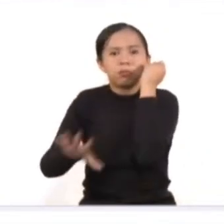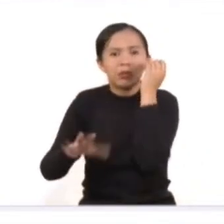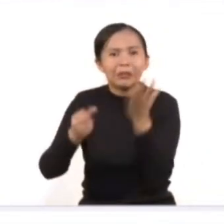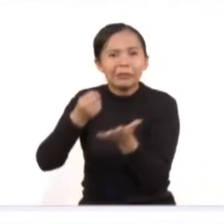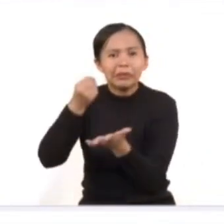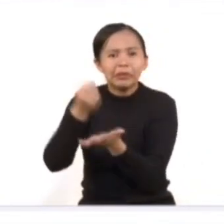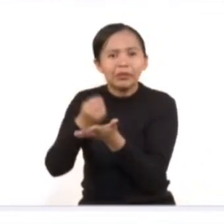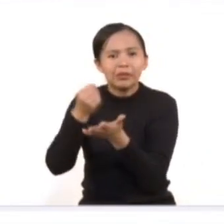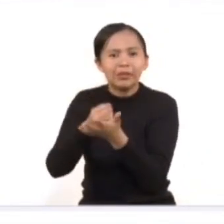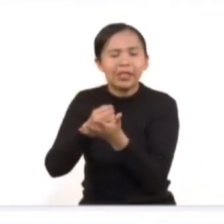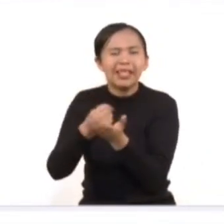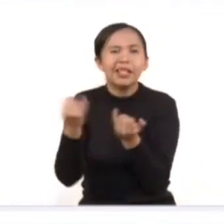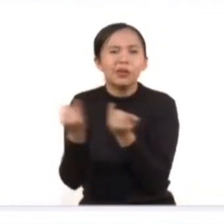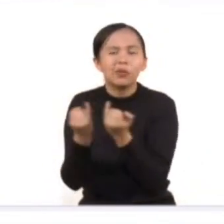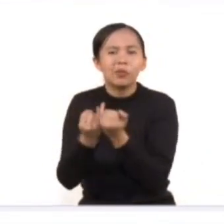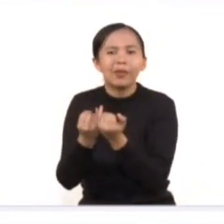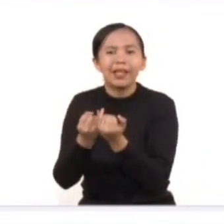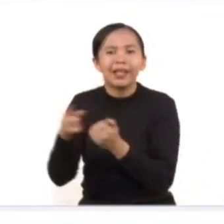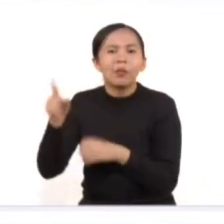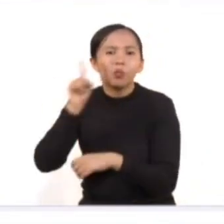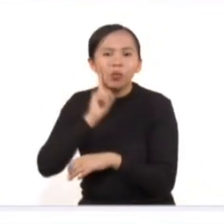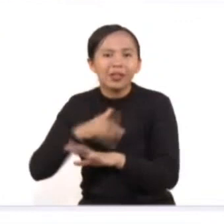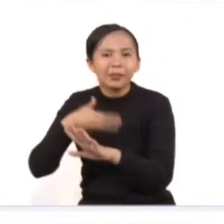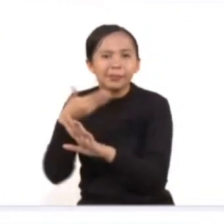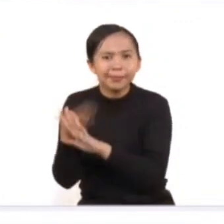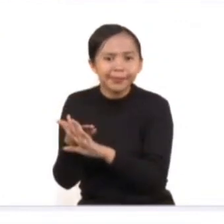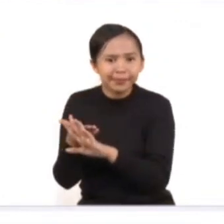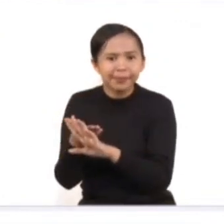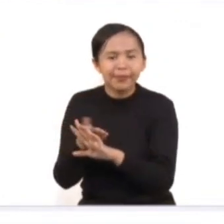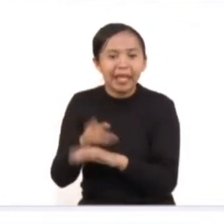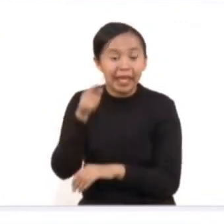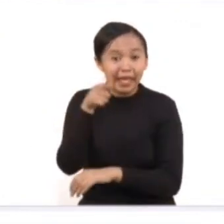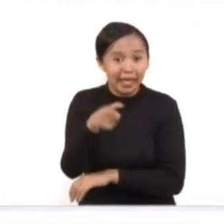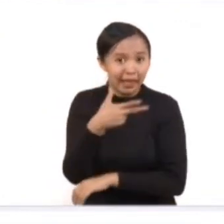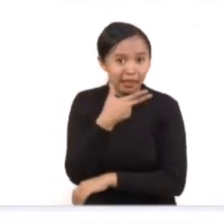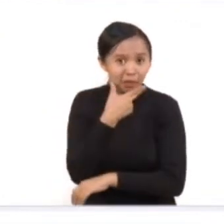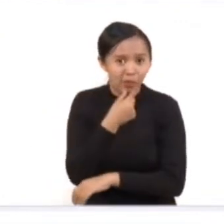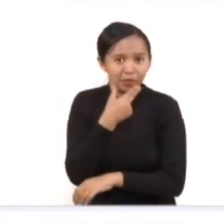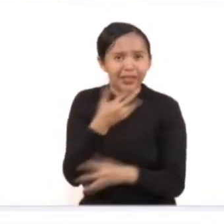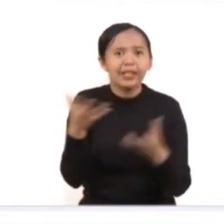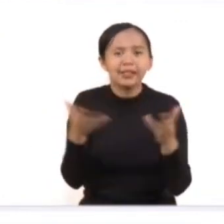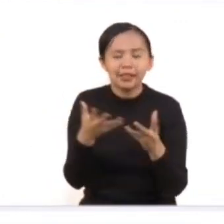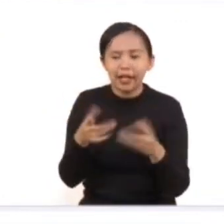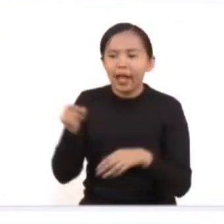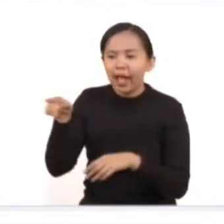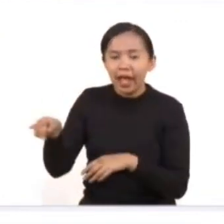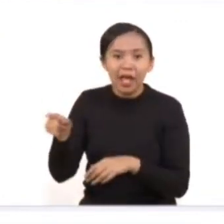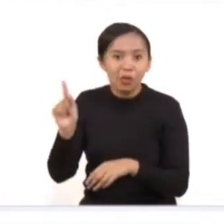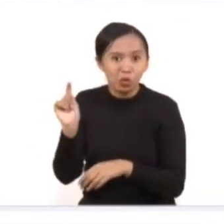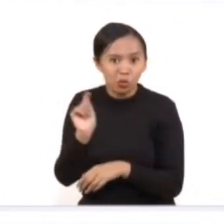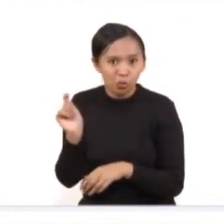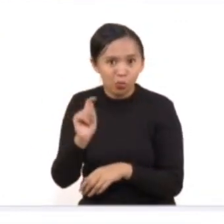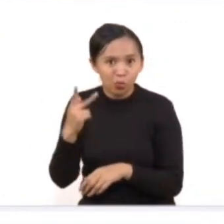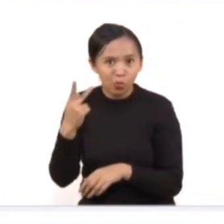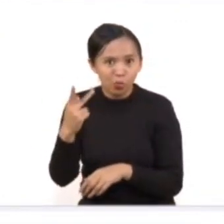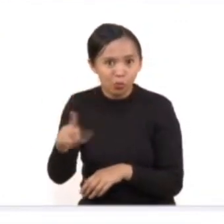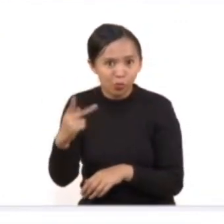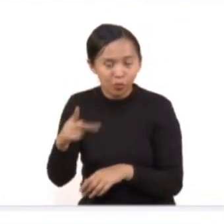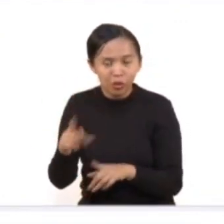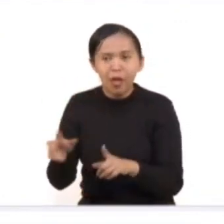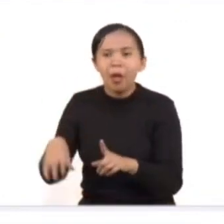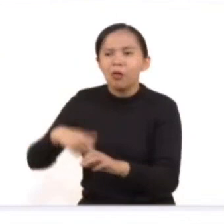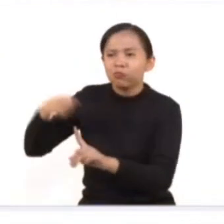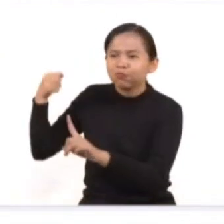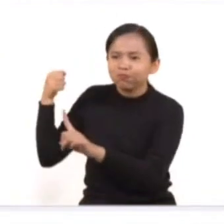y tentativa de feminicidio. En este caso, el imputado golpeó a su pareja hasta provocarle un